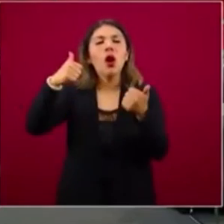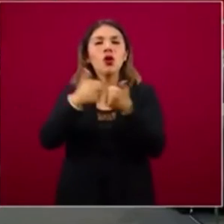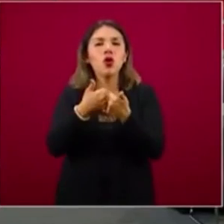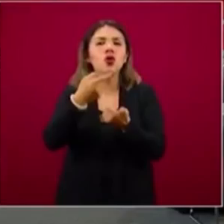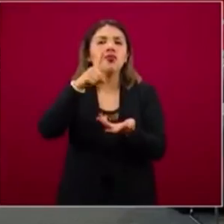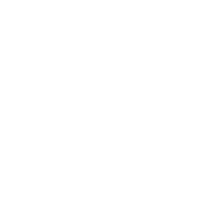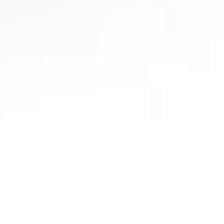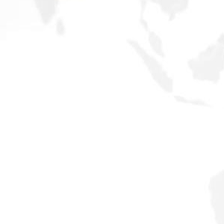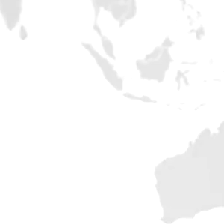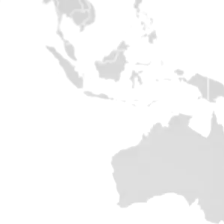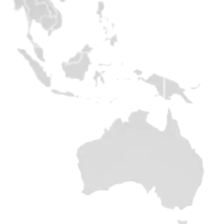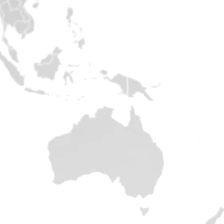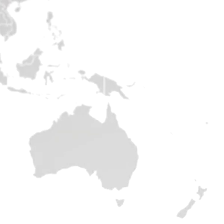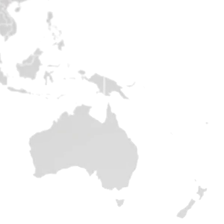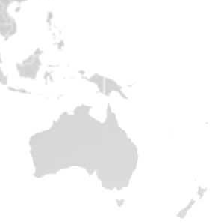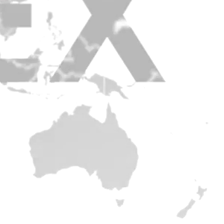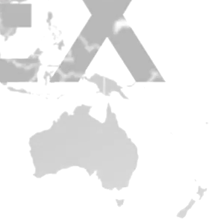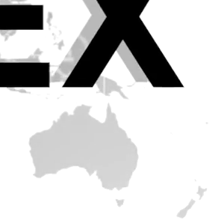entrega a domicilio.